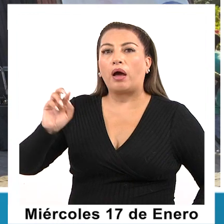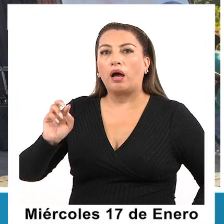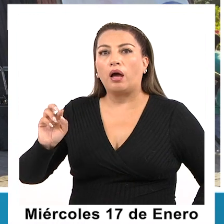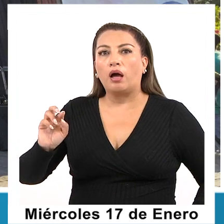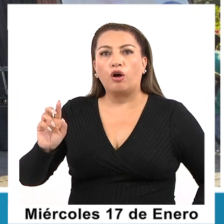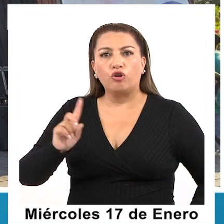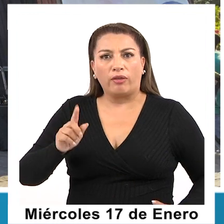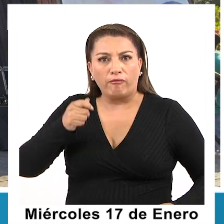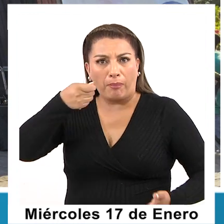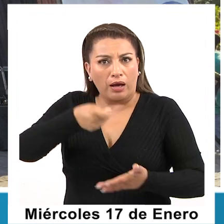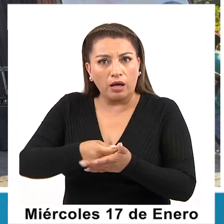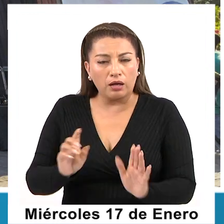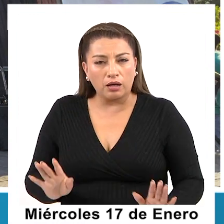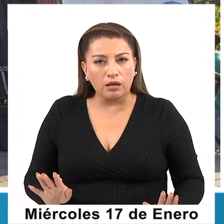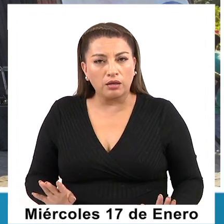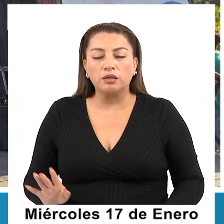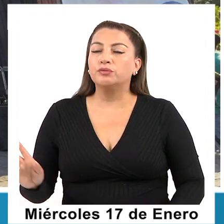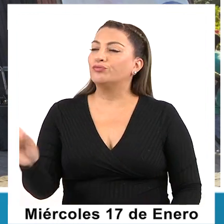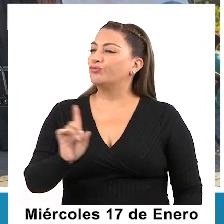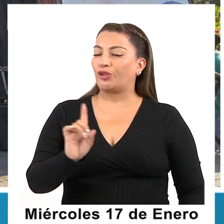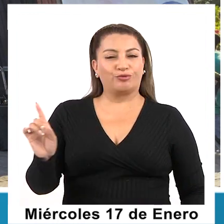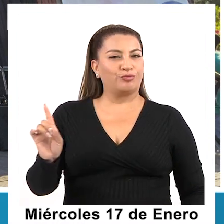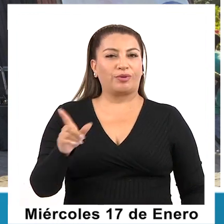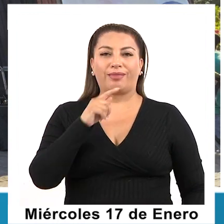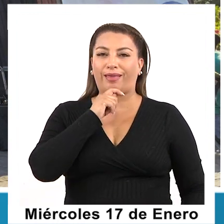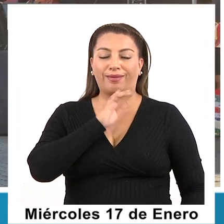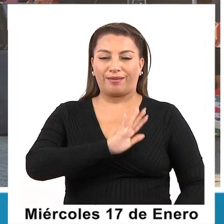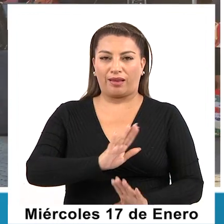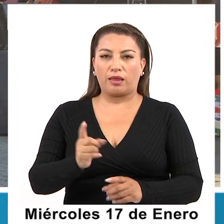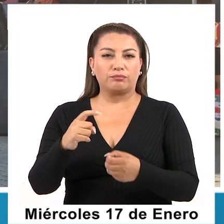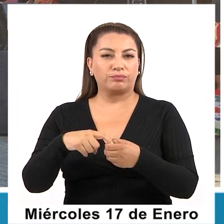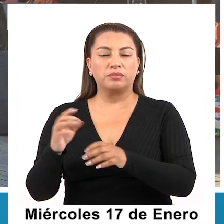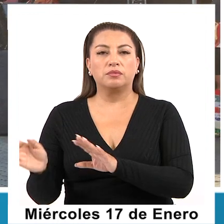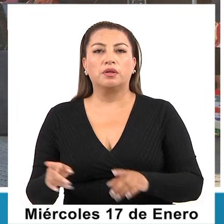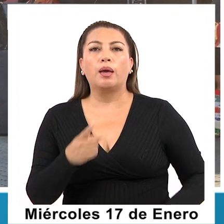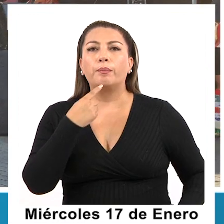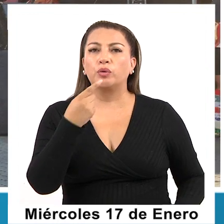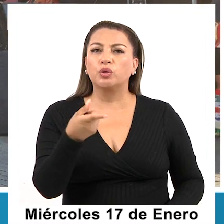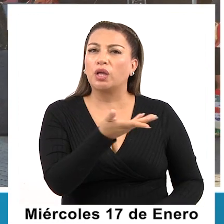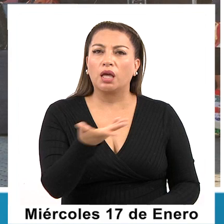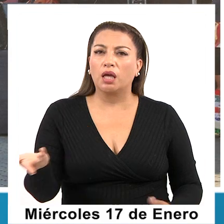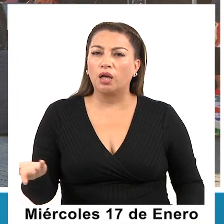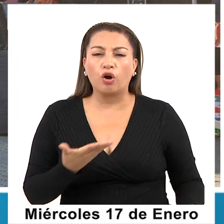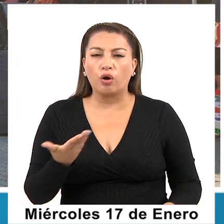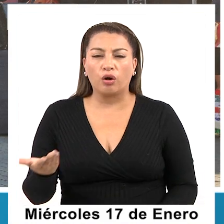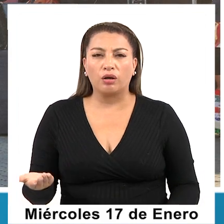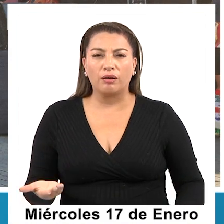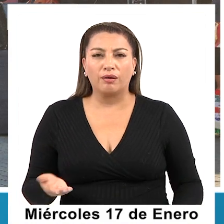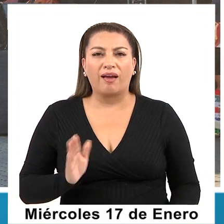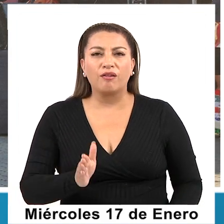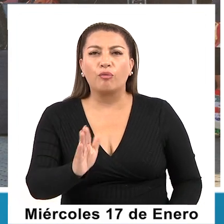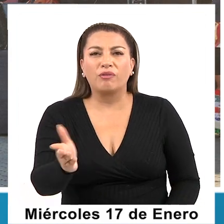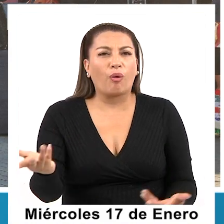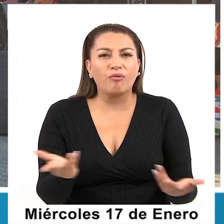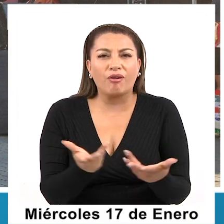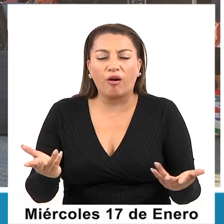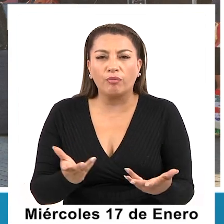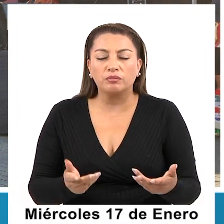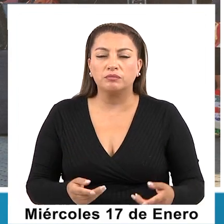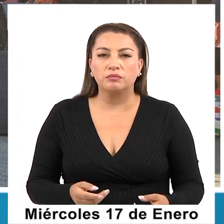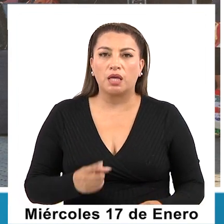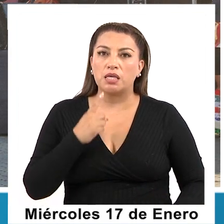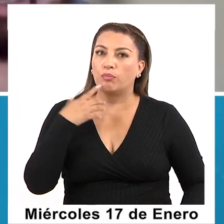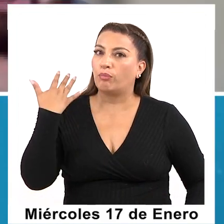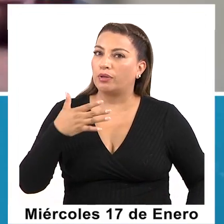tienen que pagar mensualmente? No. Ya, perfecto. Ahora, ¿cómo se financian ustedes en este momento? Eso es súper importante que las empresas